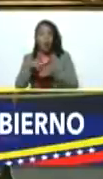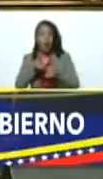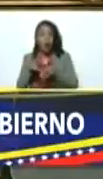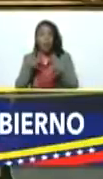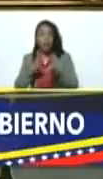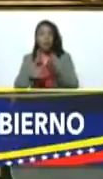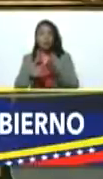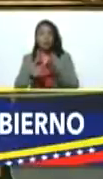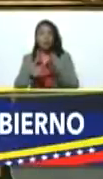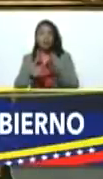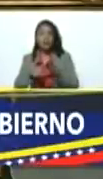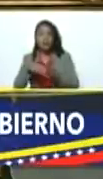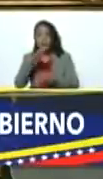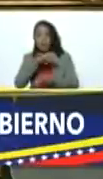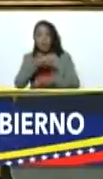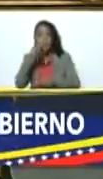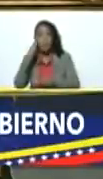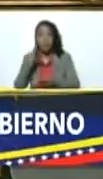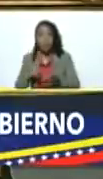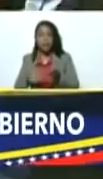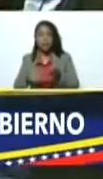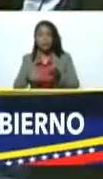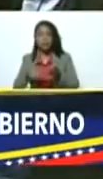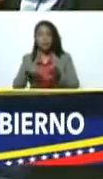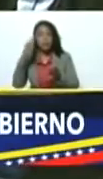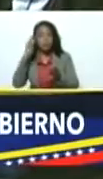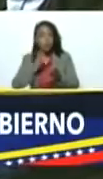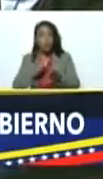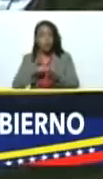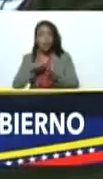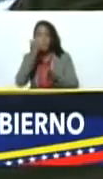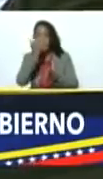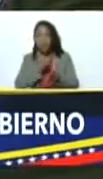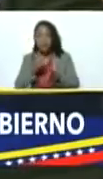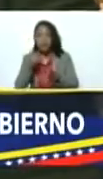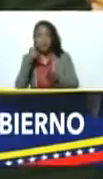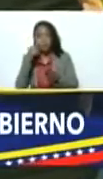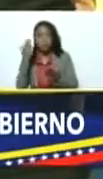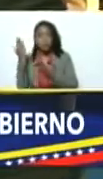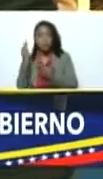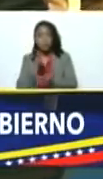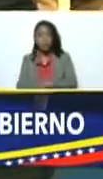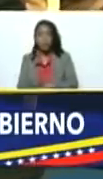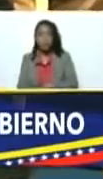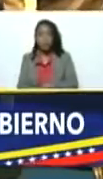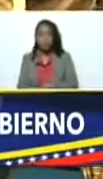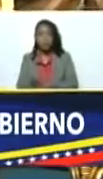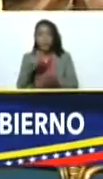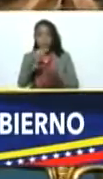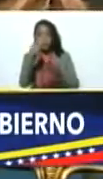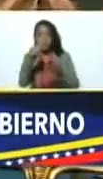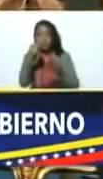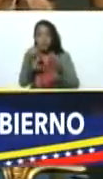gobernador Piñate gobernador Lacaba Bambino caro amigo